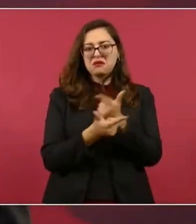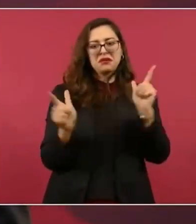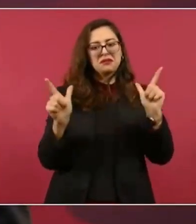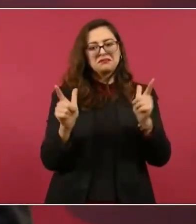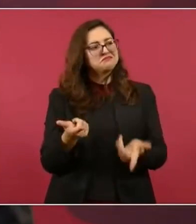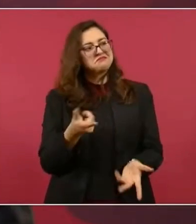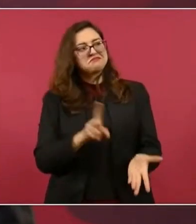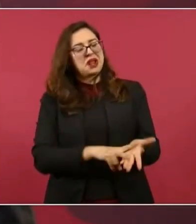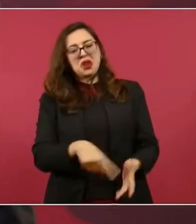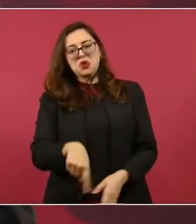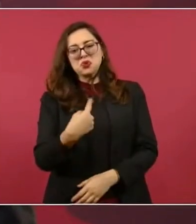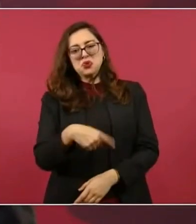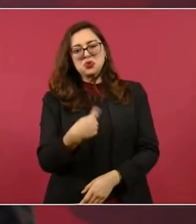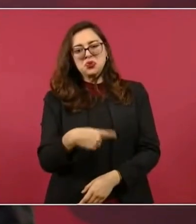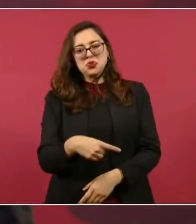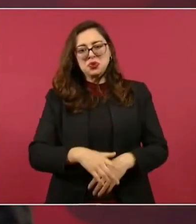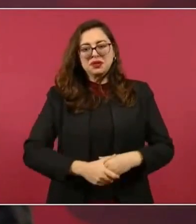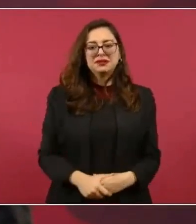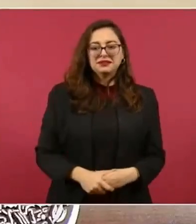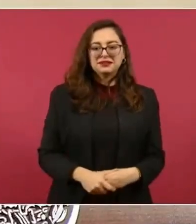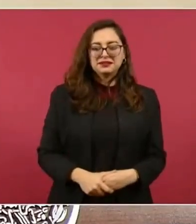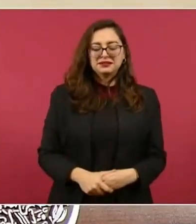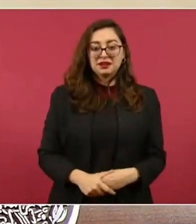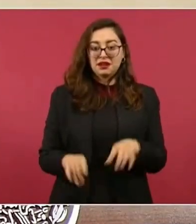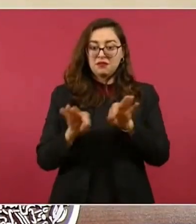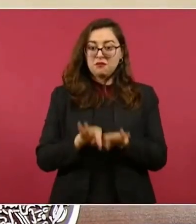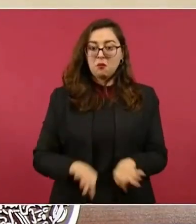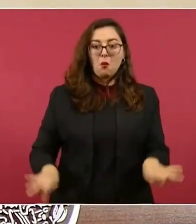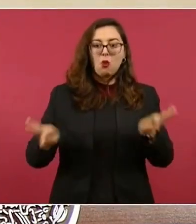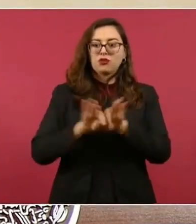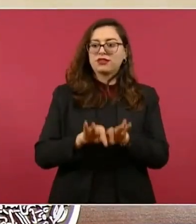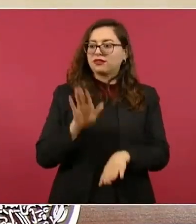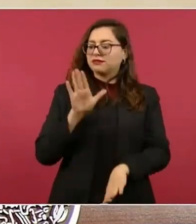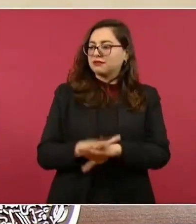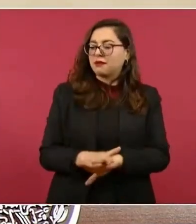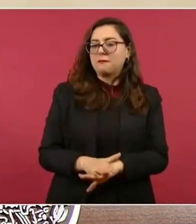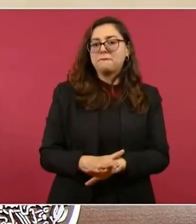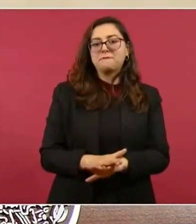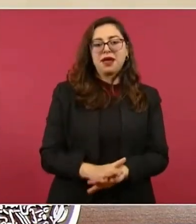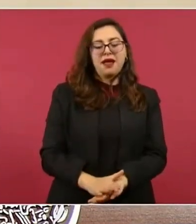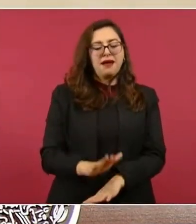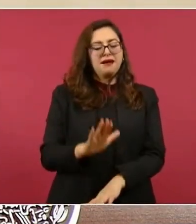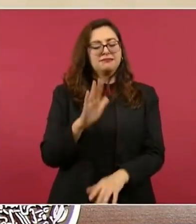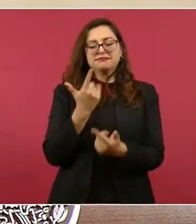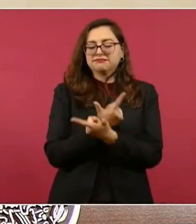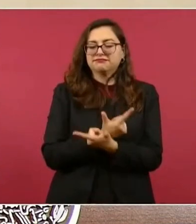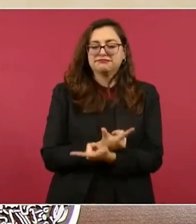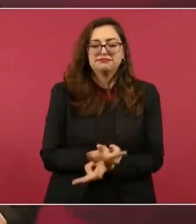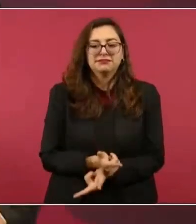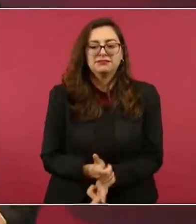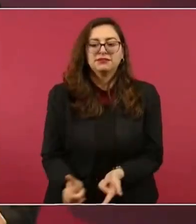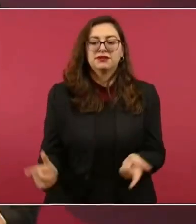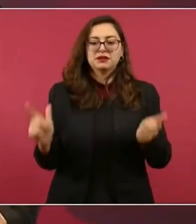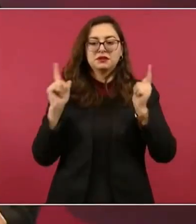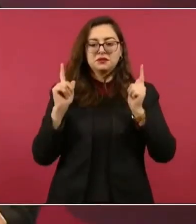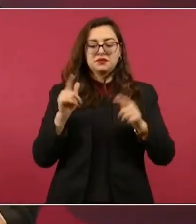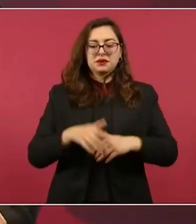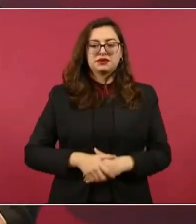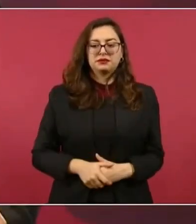Lo más importante es la libertad, estemos o no estemos de acuerdo.